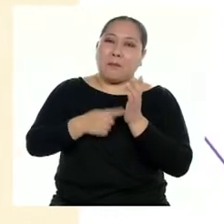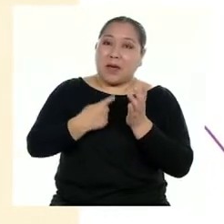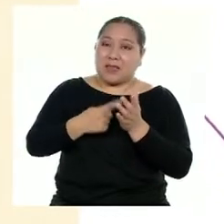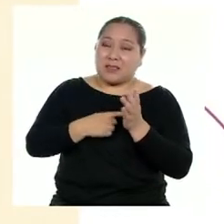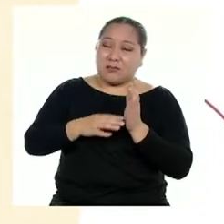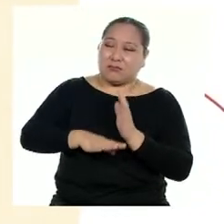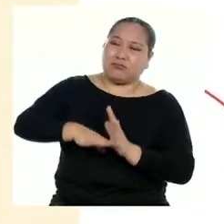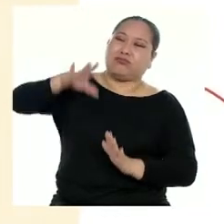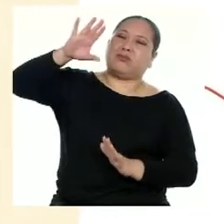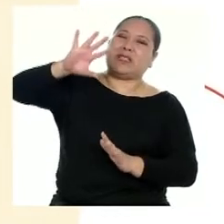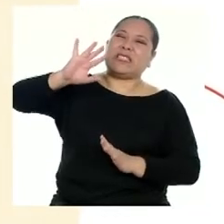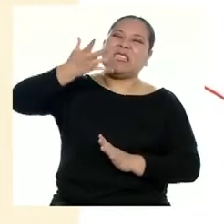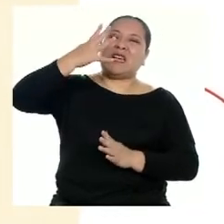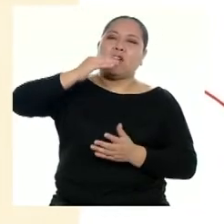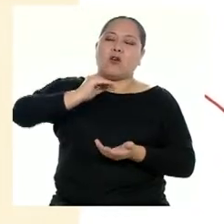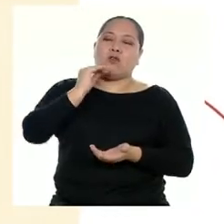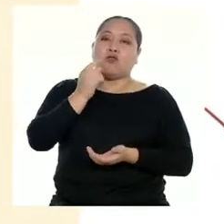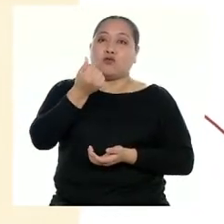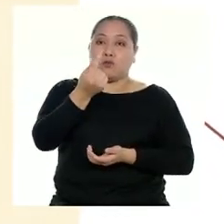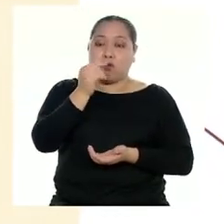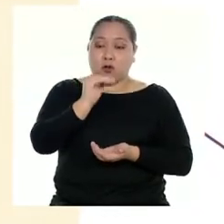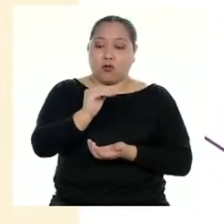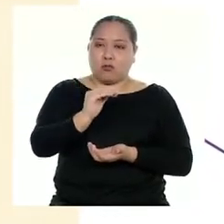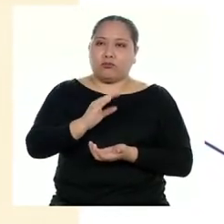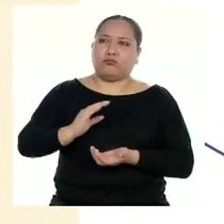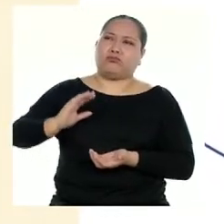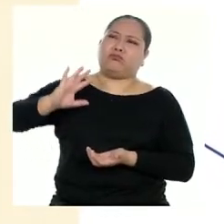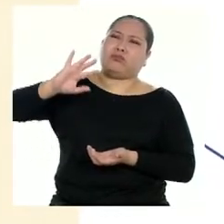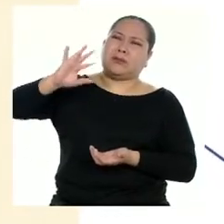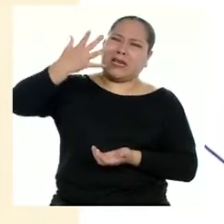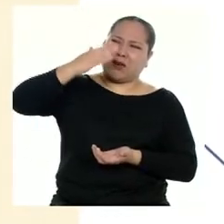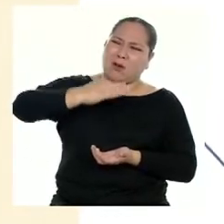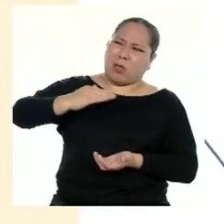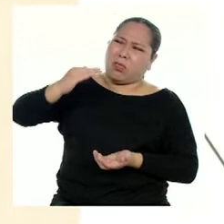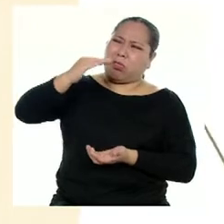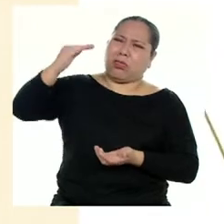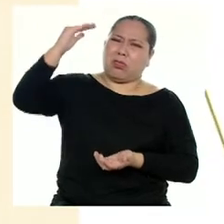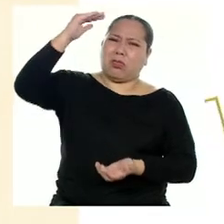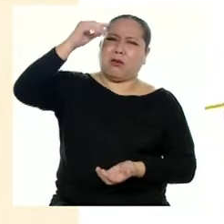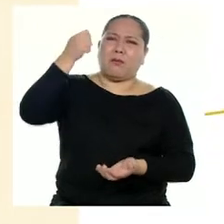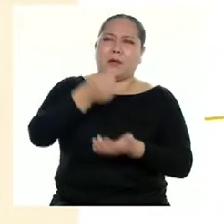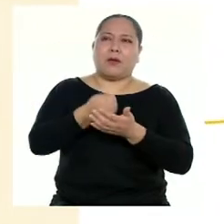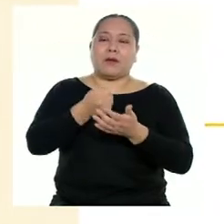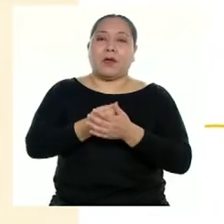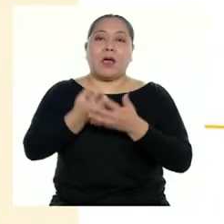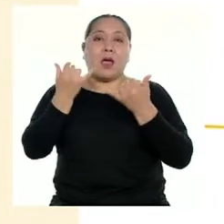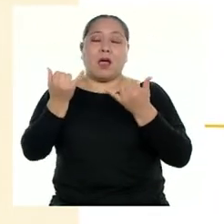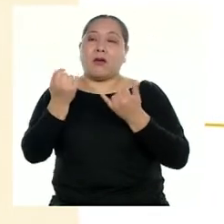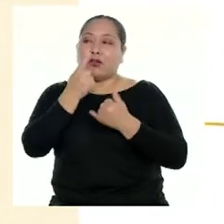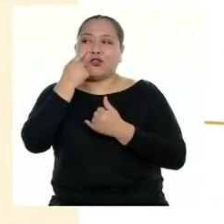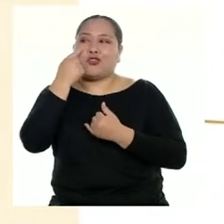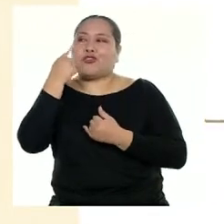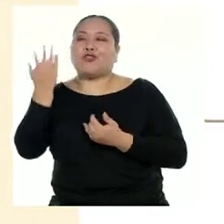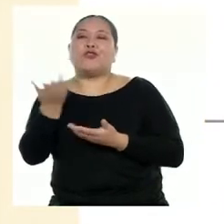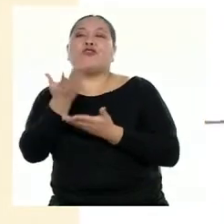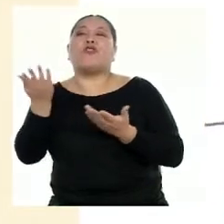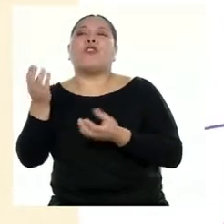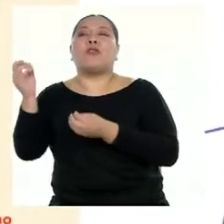precio normal. Hasta la fecha se desconoce de dónde proviene el oxígeno que ofrecen.